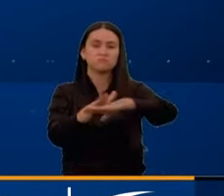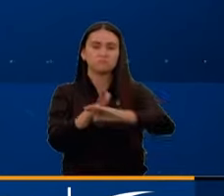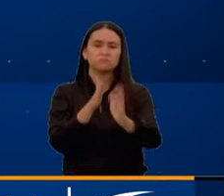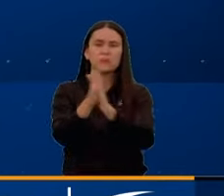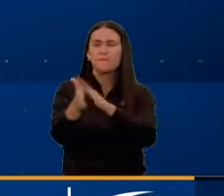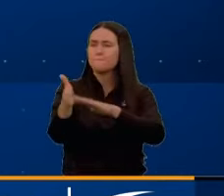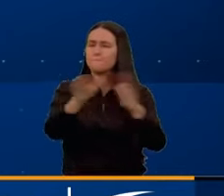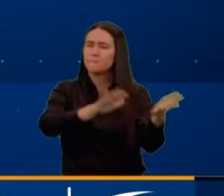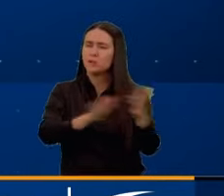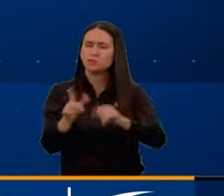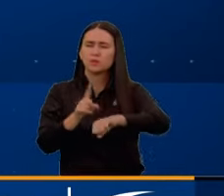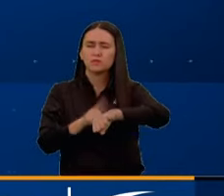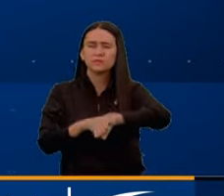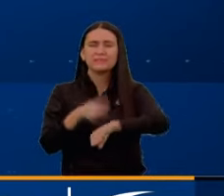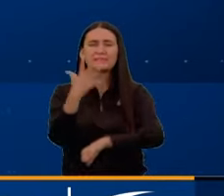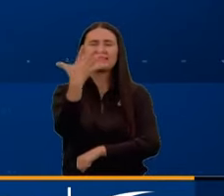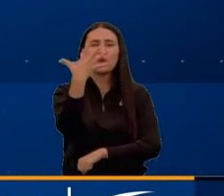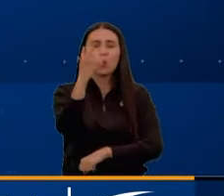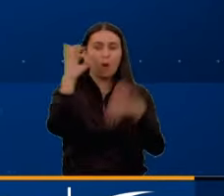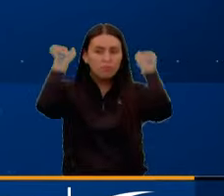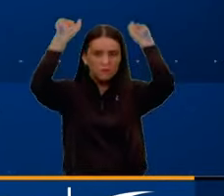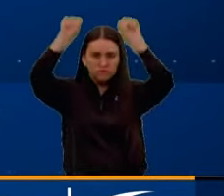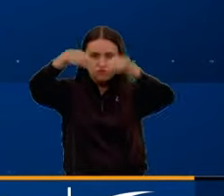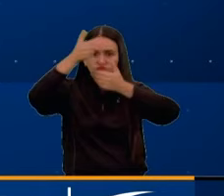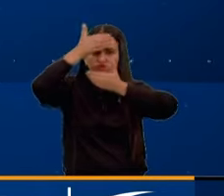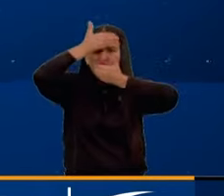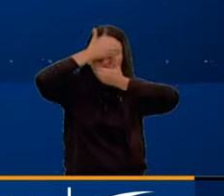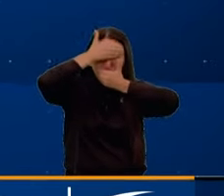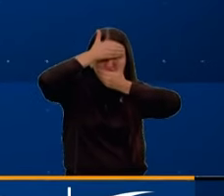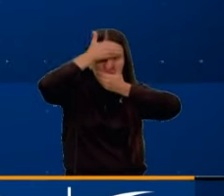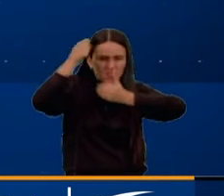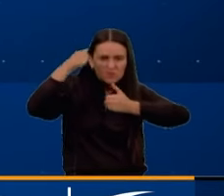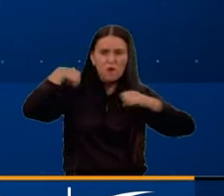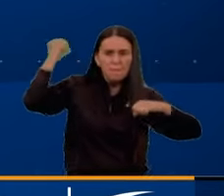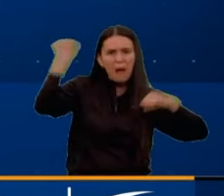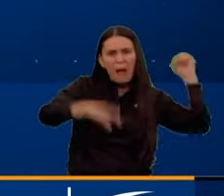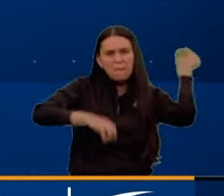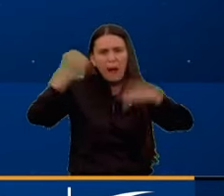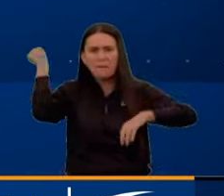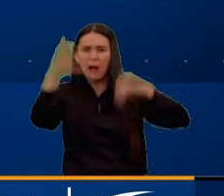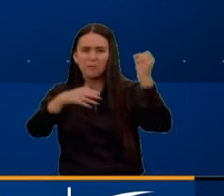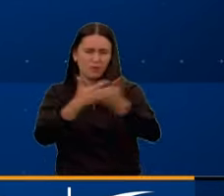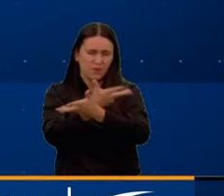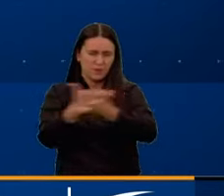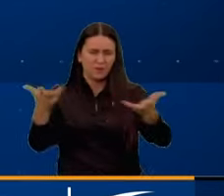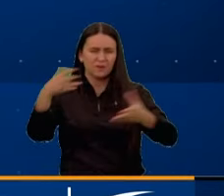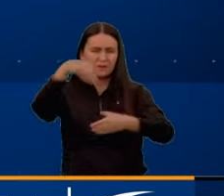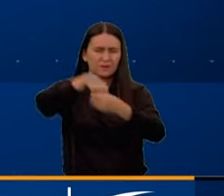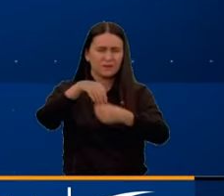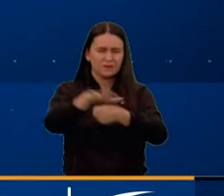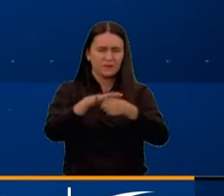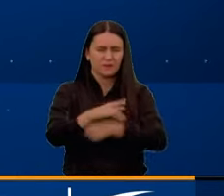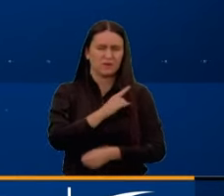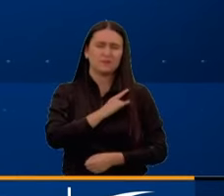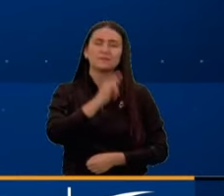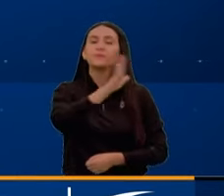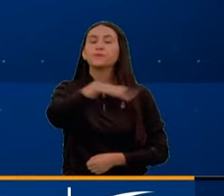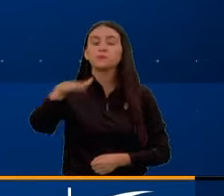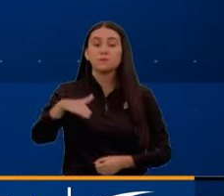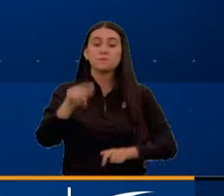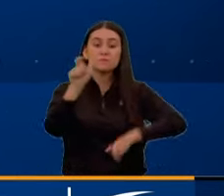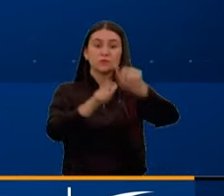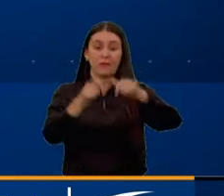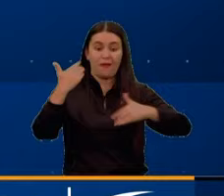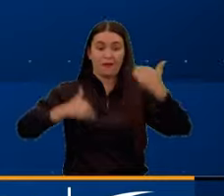alrededor de 50 encapuchados los que generaron estos desmanes, esta situación. Hay que decir que todos los heridos